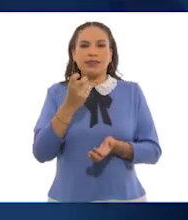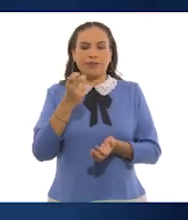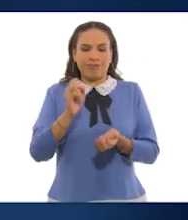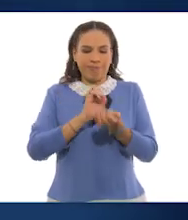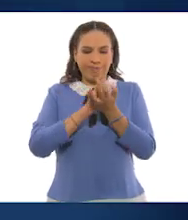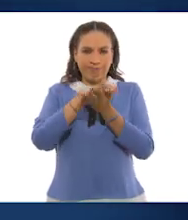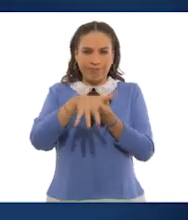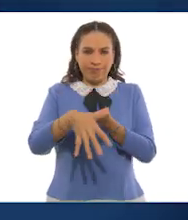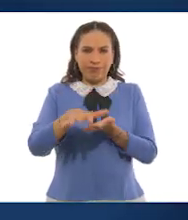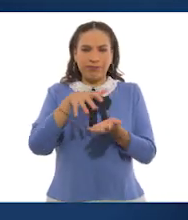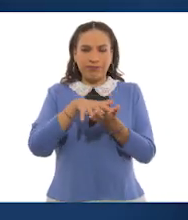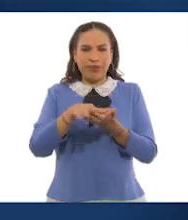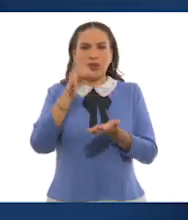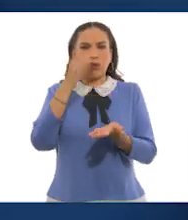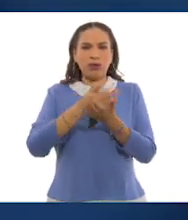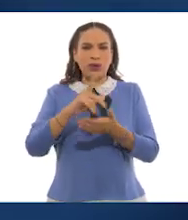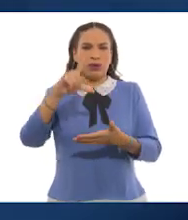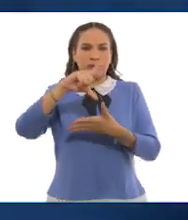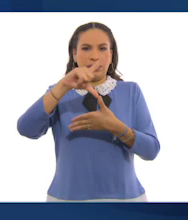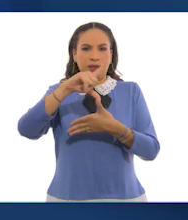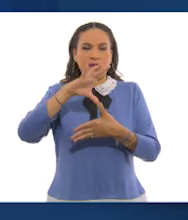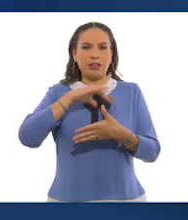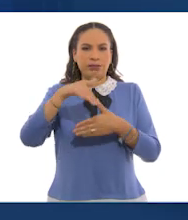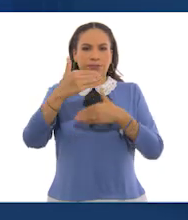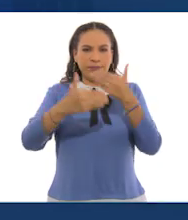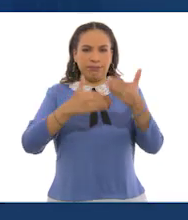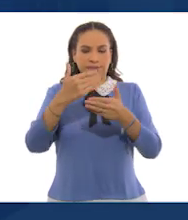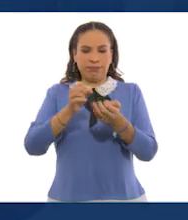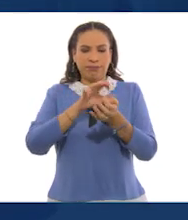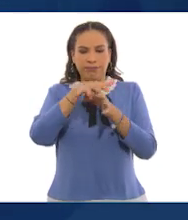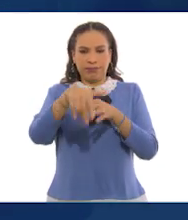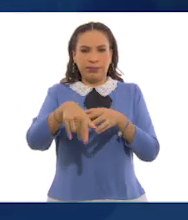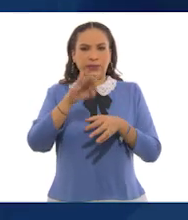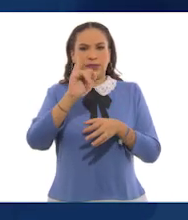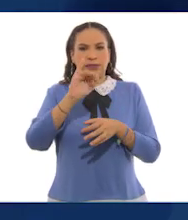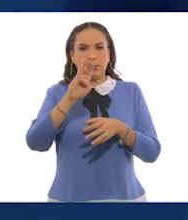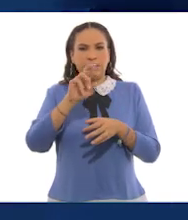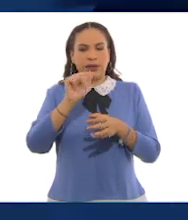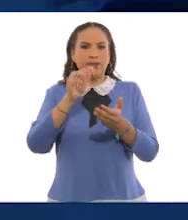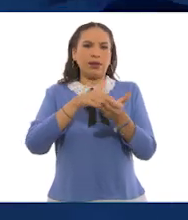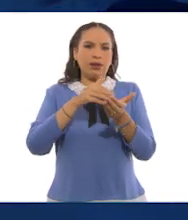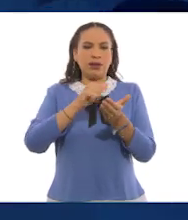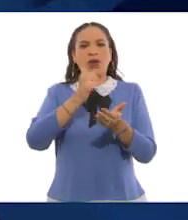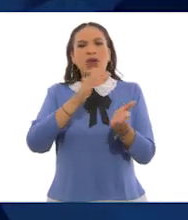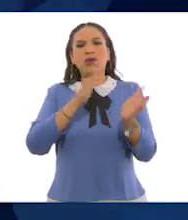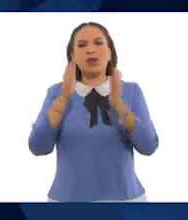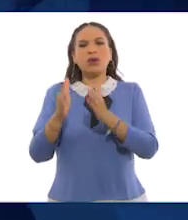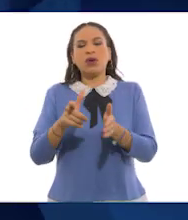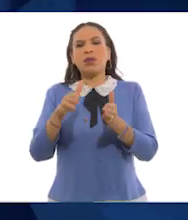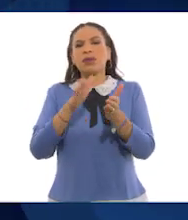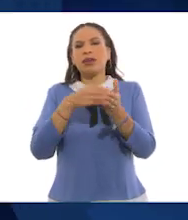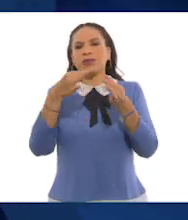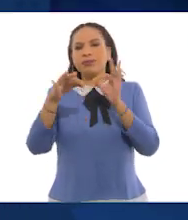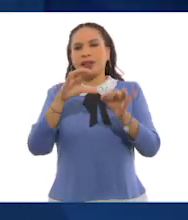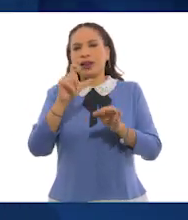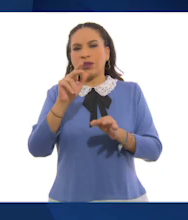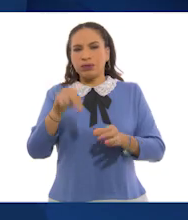prensa única en Latinoamérica. Tiene dos procesos esta máquina. De un lado fibras, lo que es papel, y del otro lado lo que es cartón.